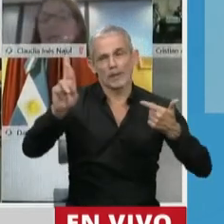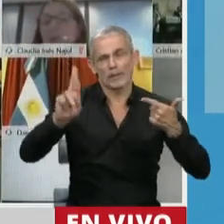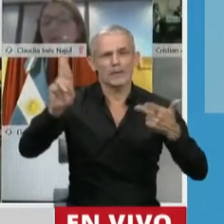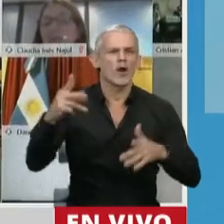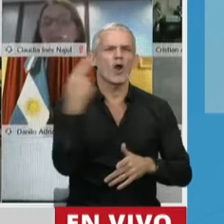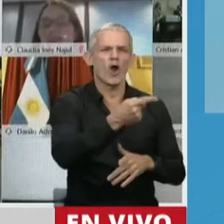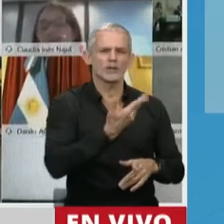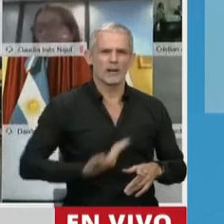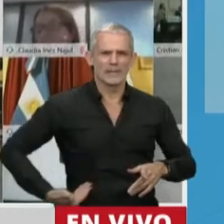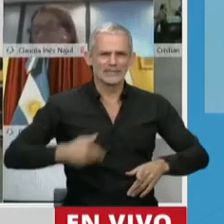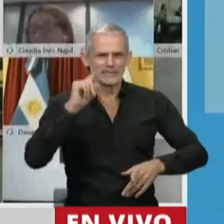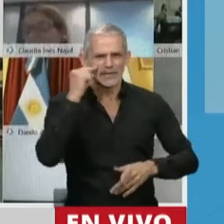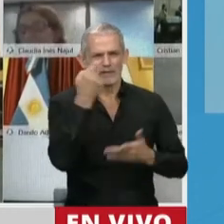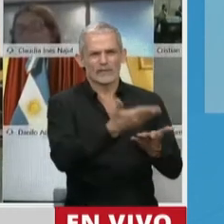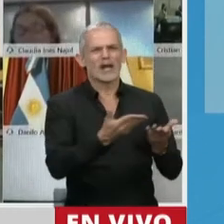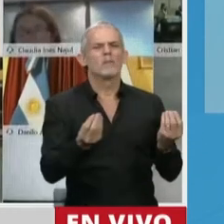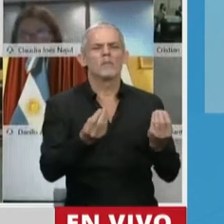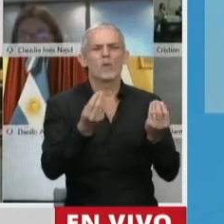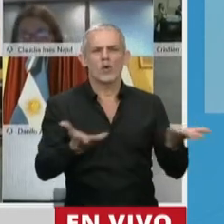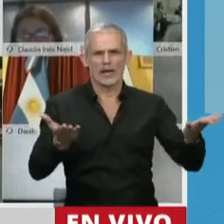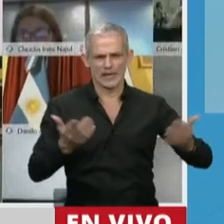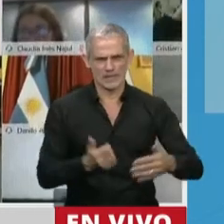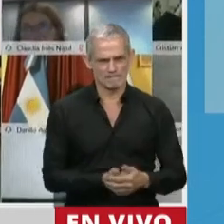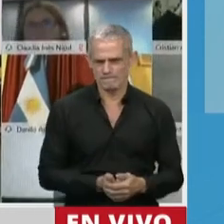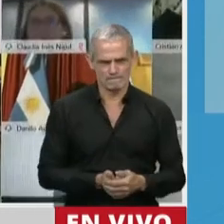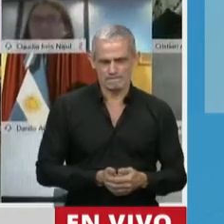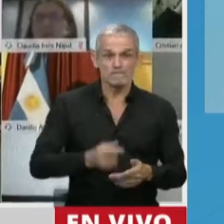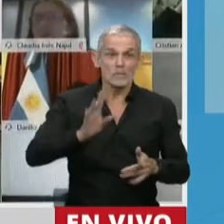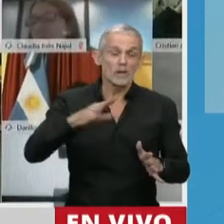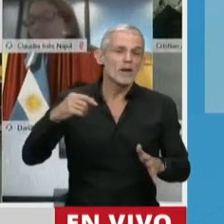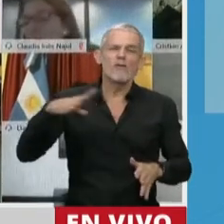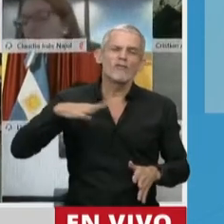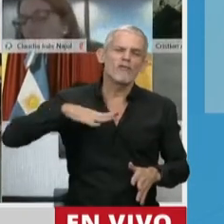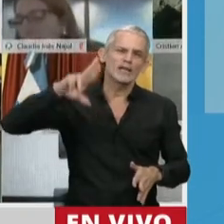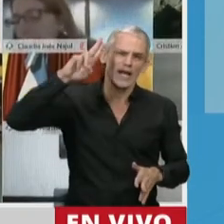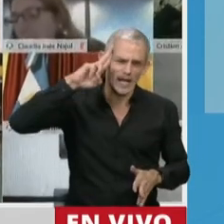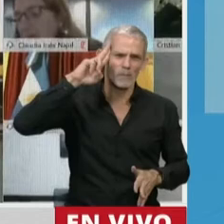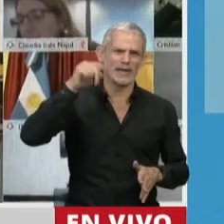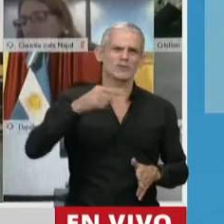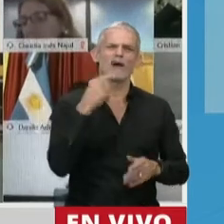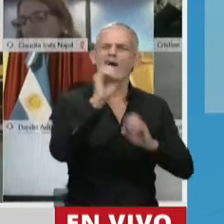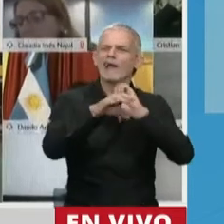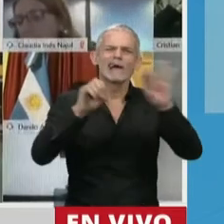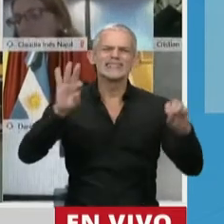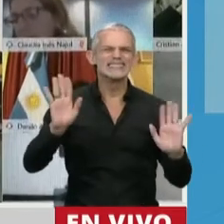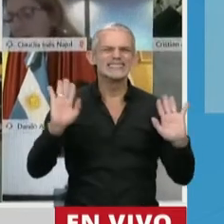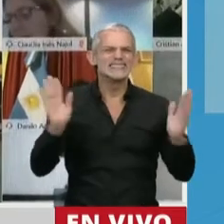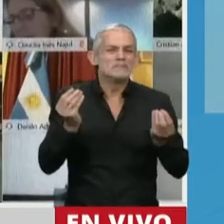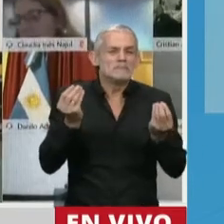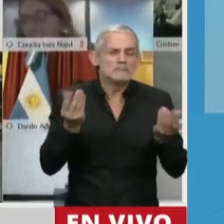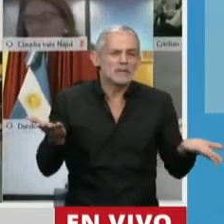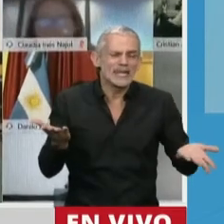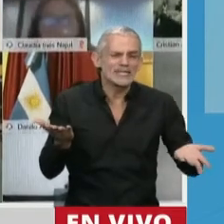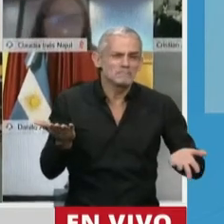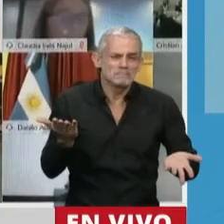nuestro presidente. Realmente, creo que hay una enorme y rotunda falta de respeto en estas críticas que no tienen ningún